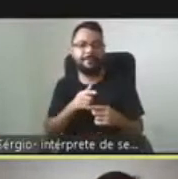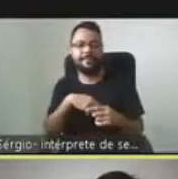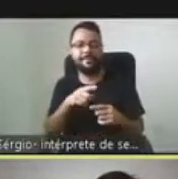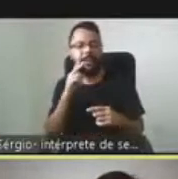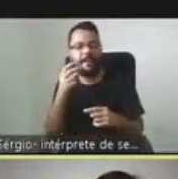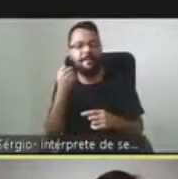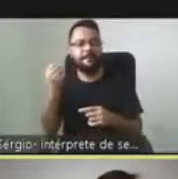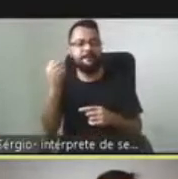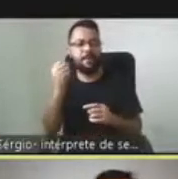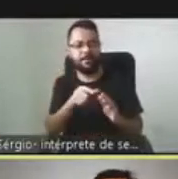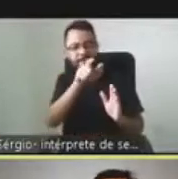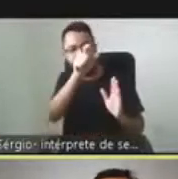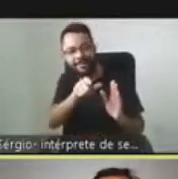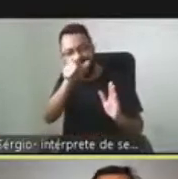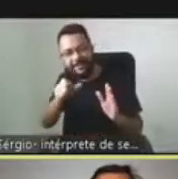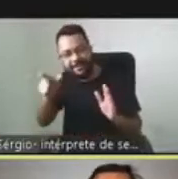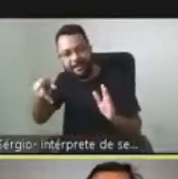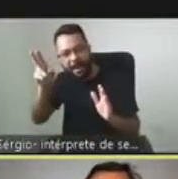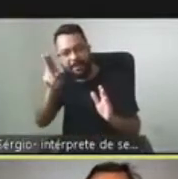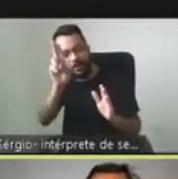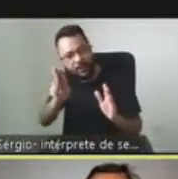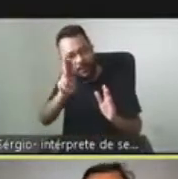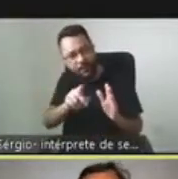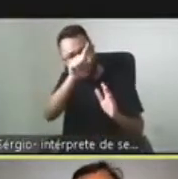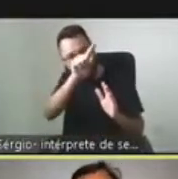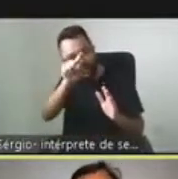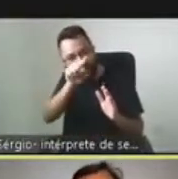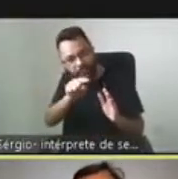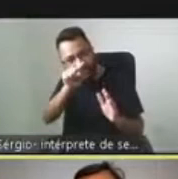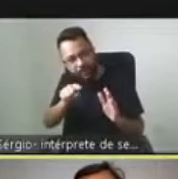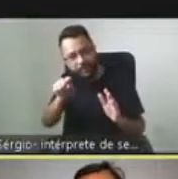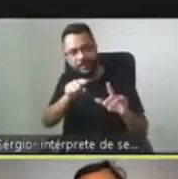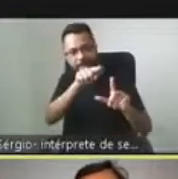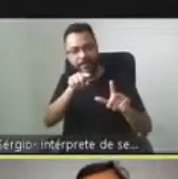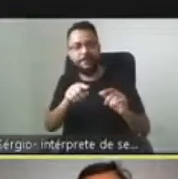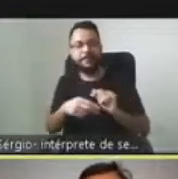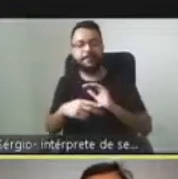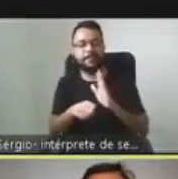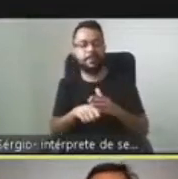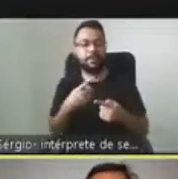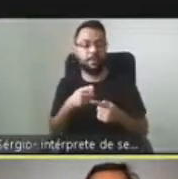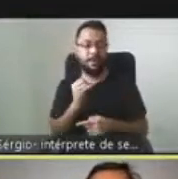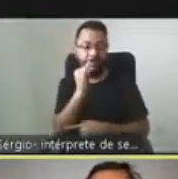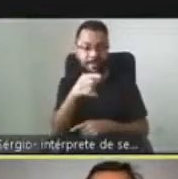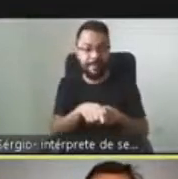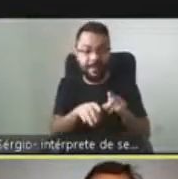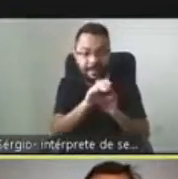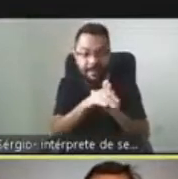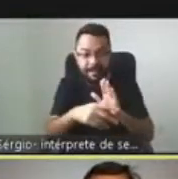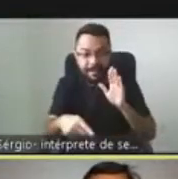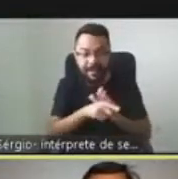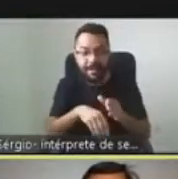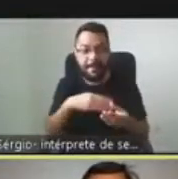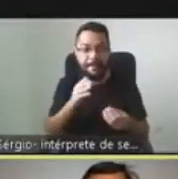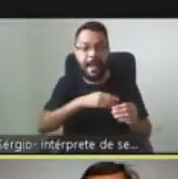fuerza. ¿Ok? Además, también hablamos de la definición, es una definición estadística, es una